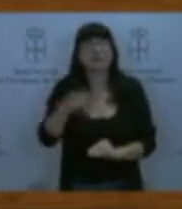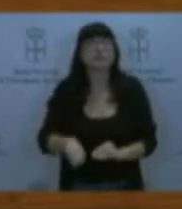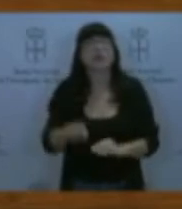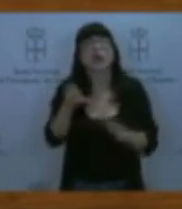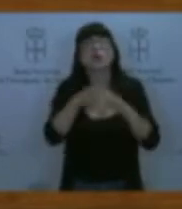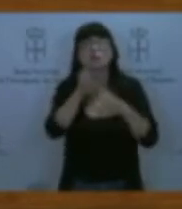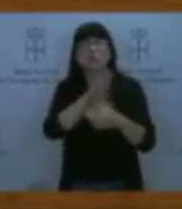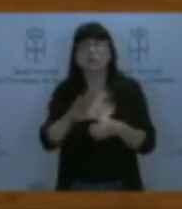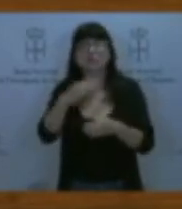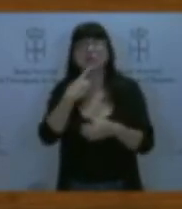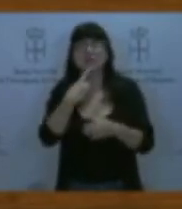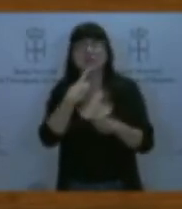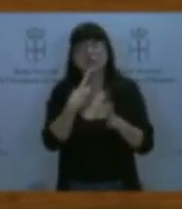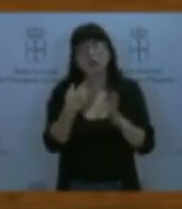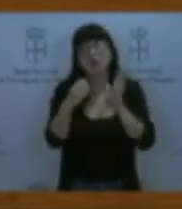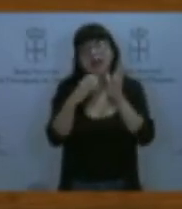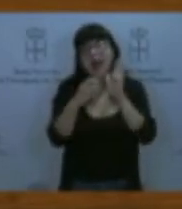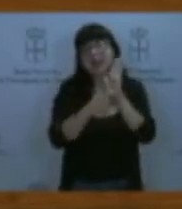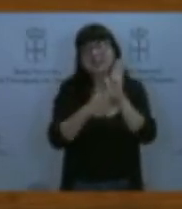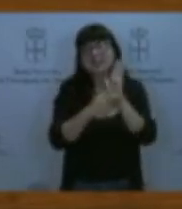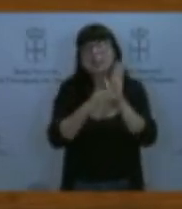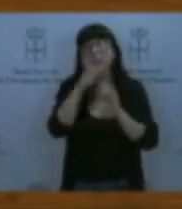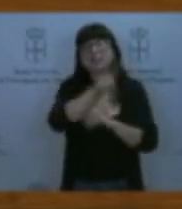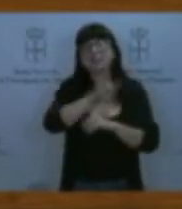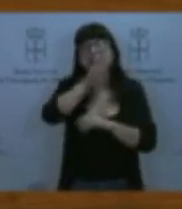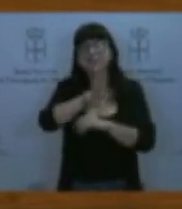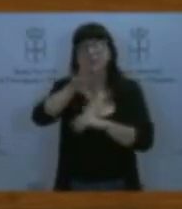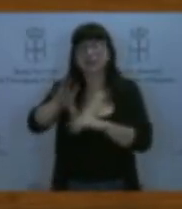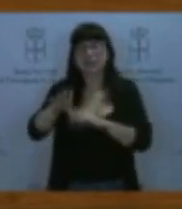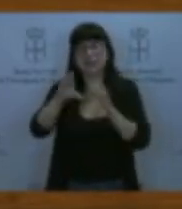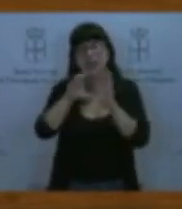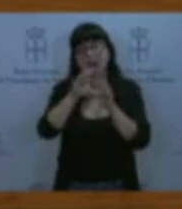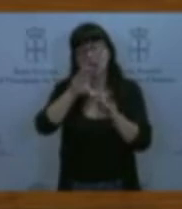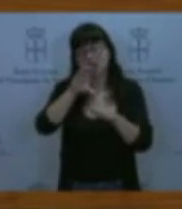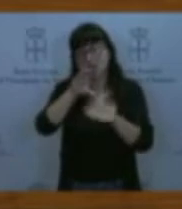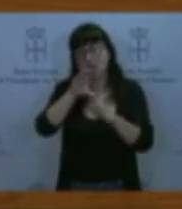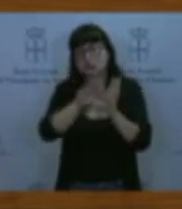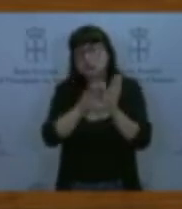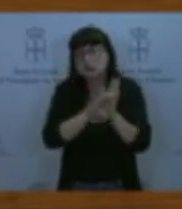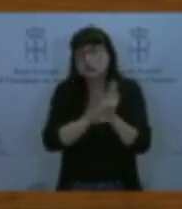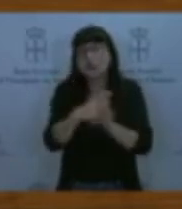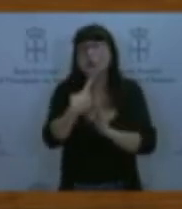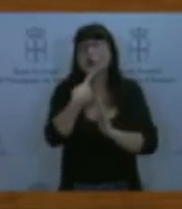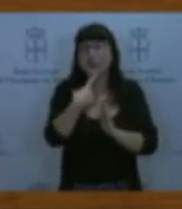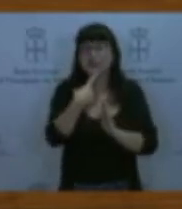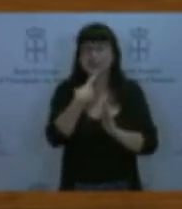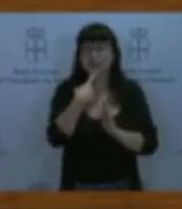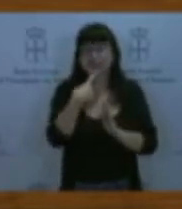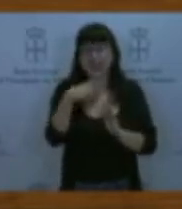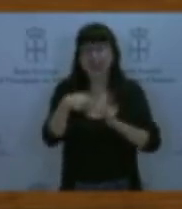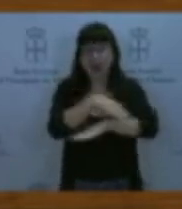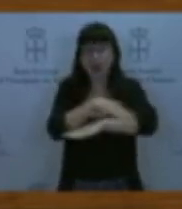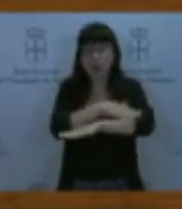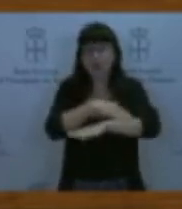De la negativa inicial, el Gobierno asturiano pasó al entendimiento de que el apoyo de Podemos a esta ley se basaría en buena medida en la